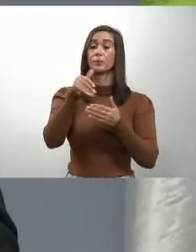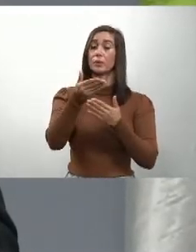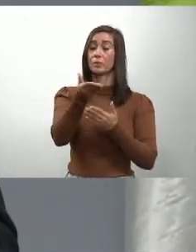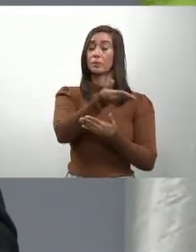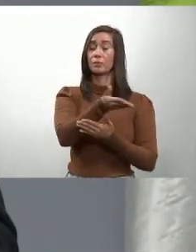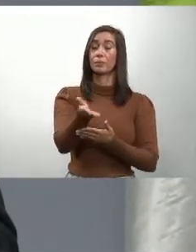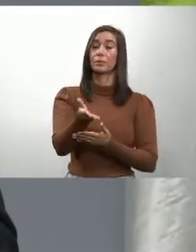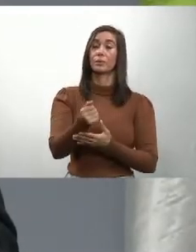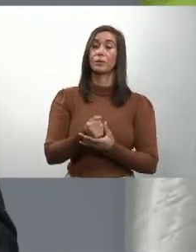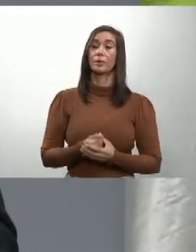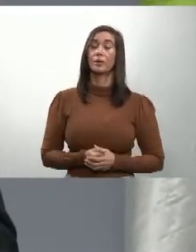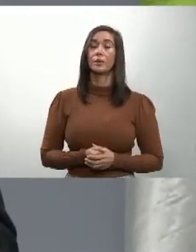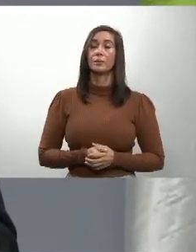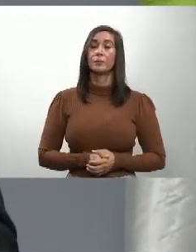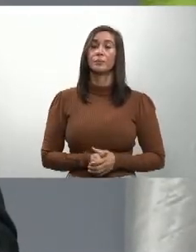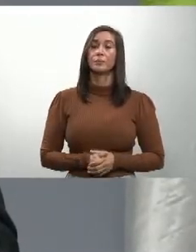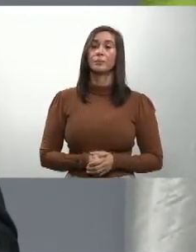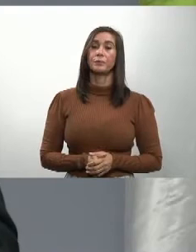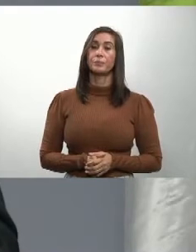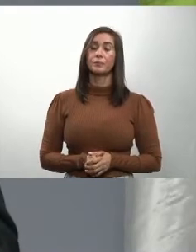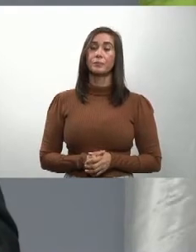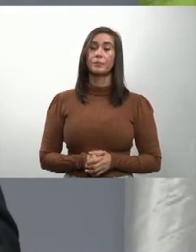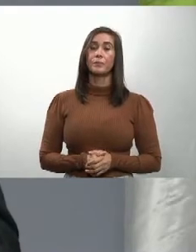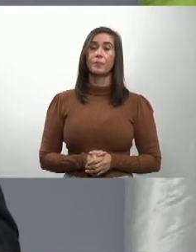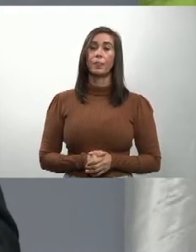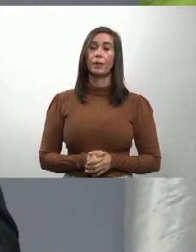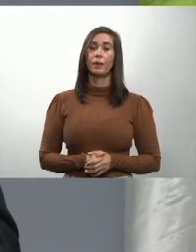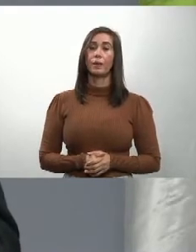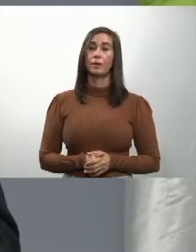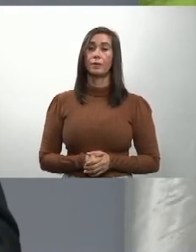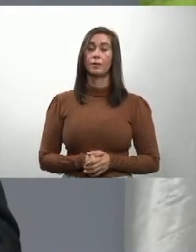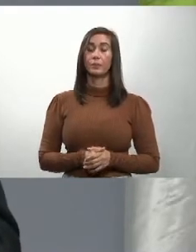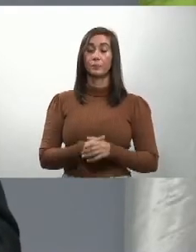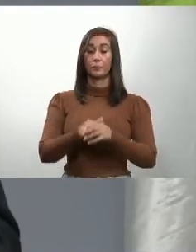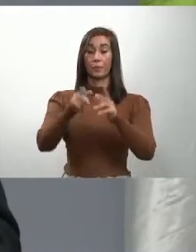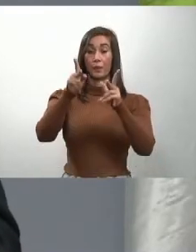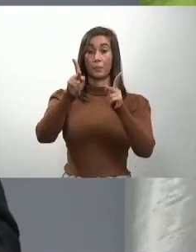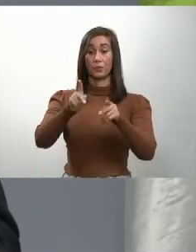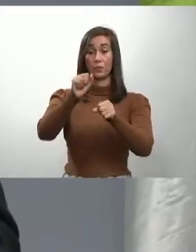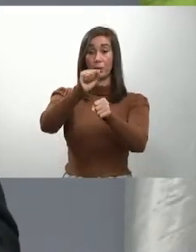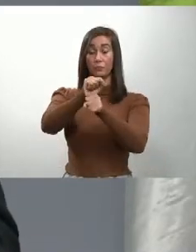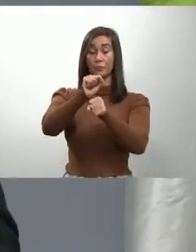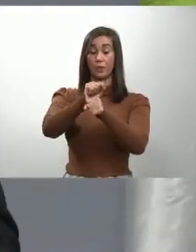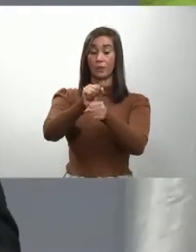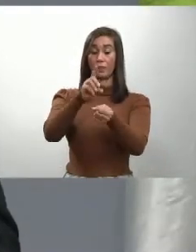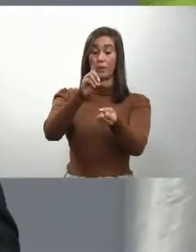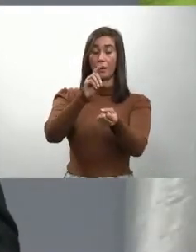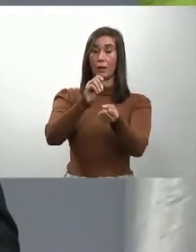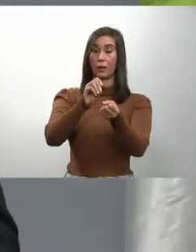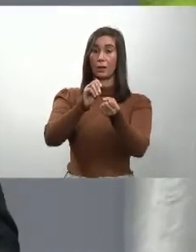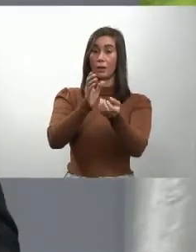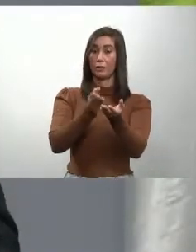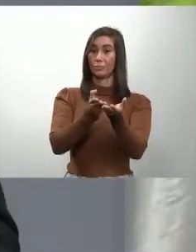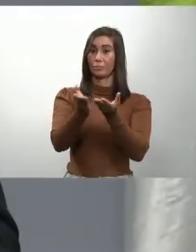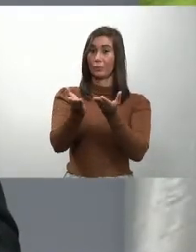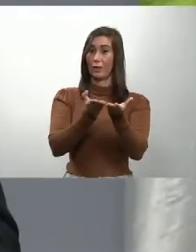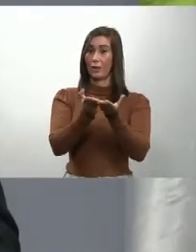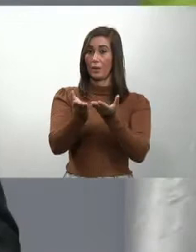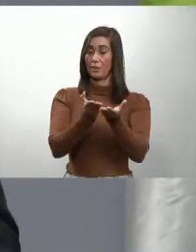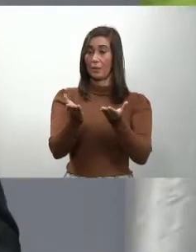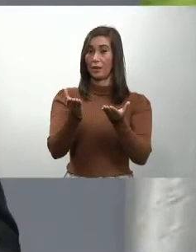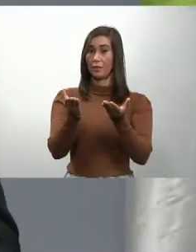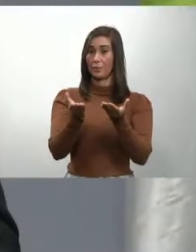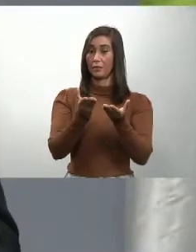con relación al personal médico y de salud, gratificar nuestras felicitaciones